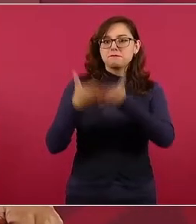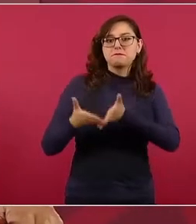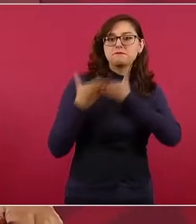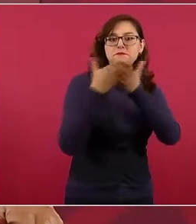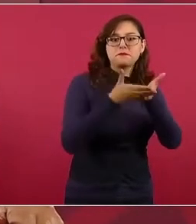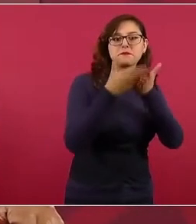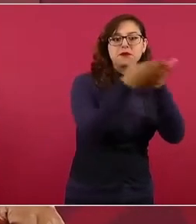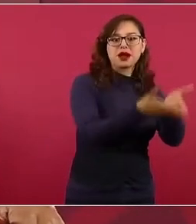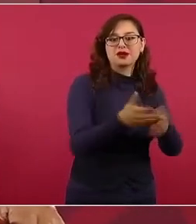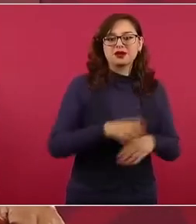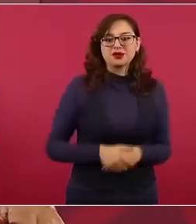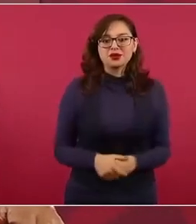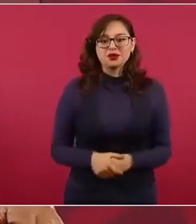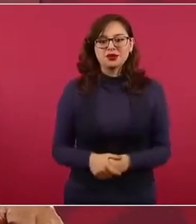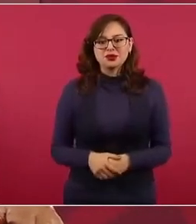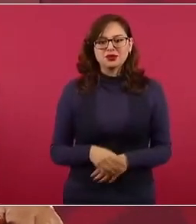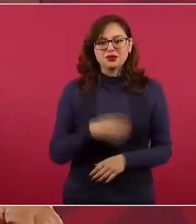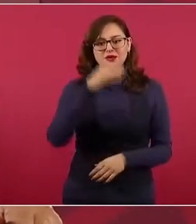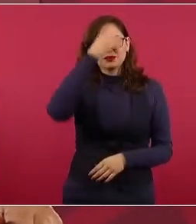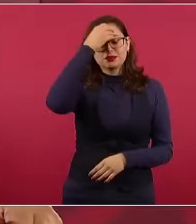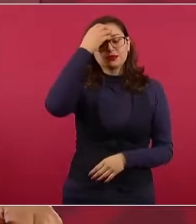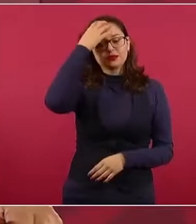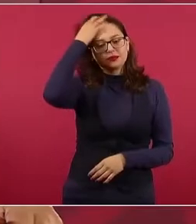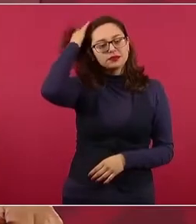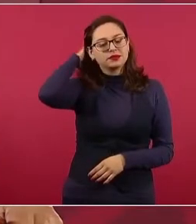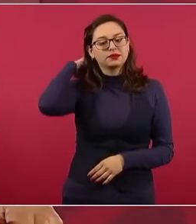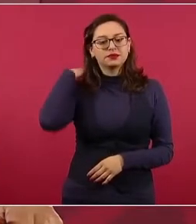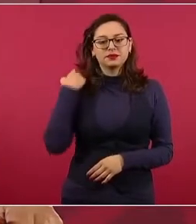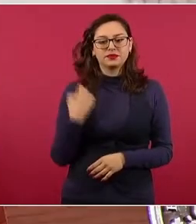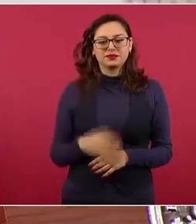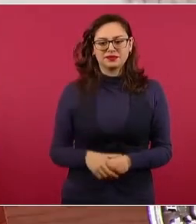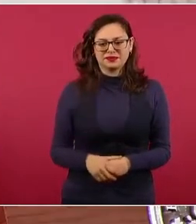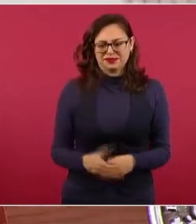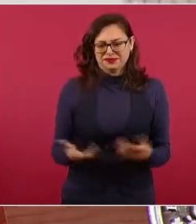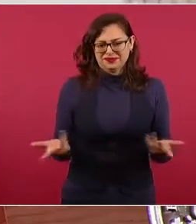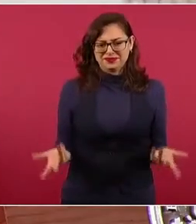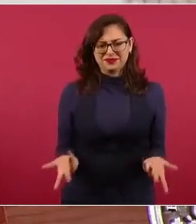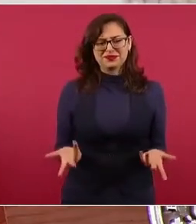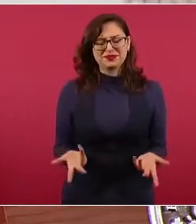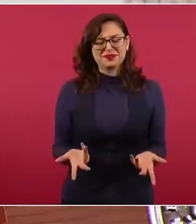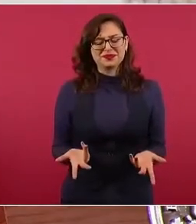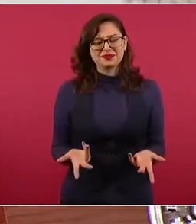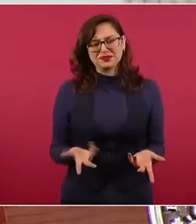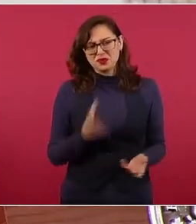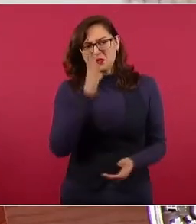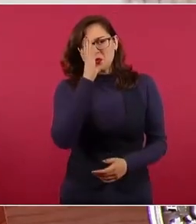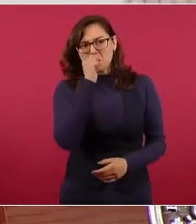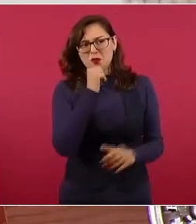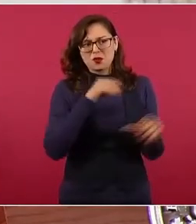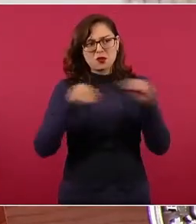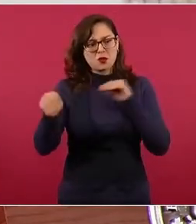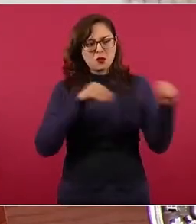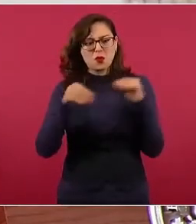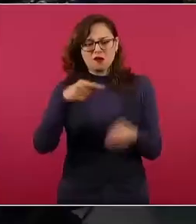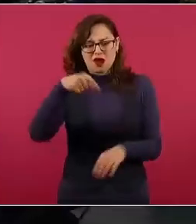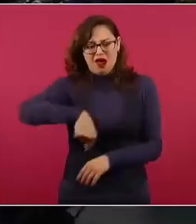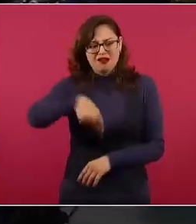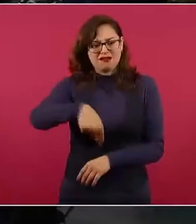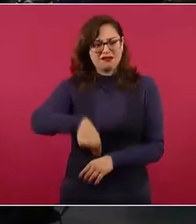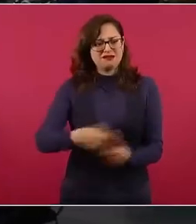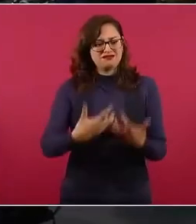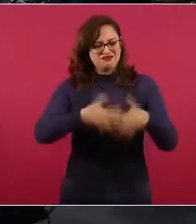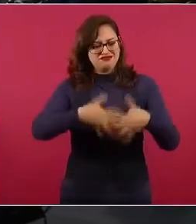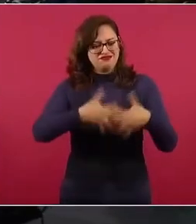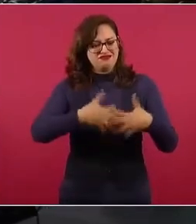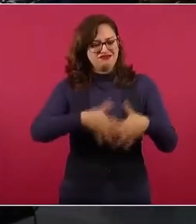¿Qué no podemos producir en América del